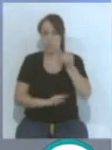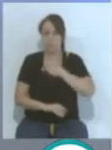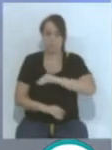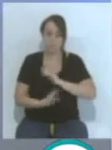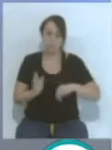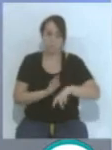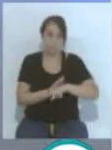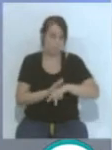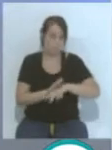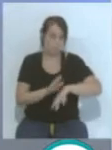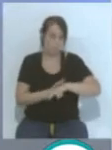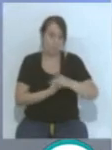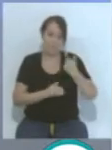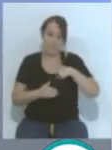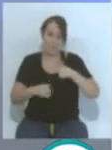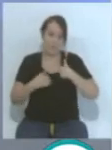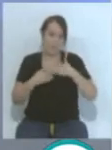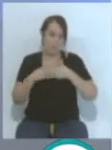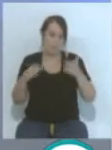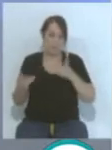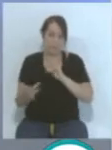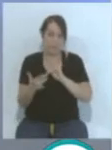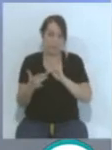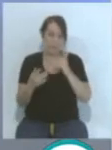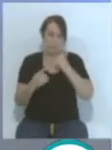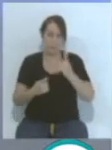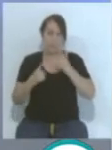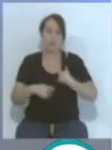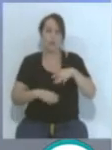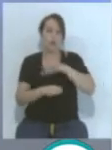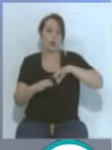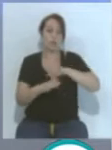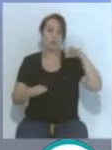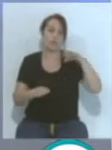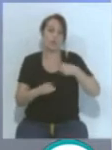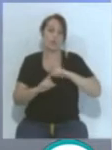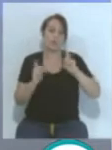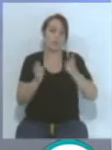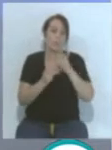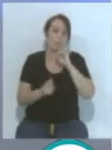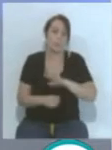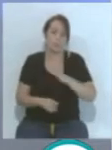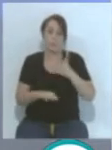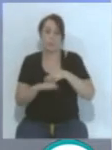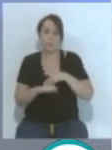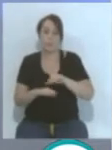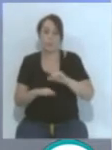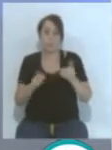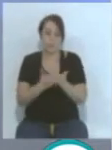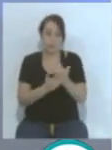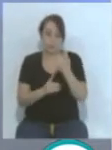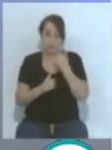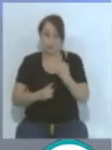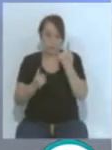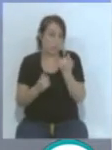Fútbol hubo ya una primera toma de contacto. No está sorteado quiénes son los equipos que van a jugar esa primera jornada.